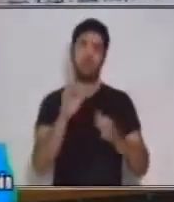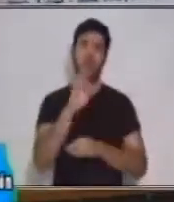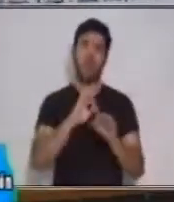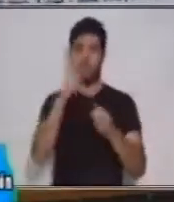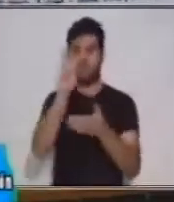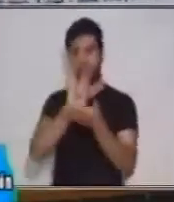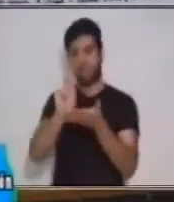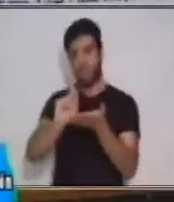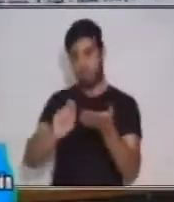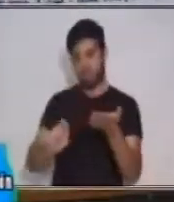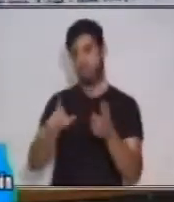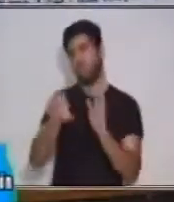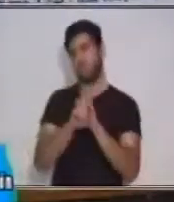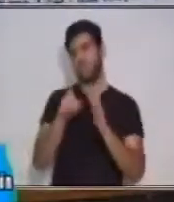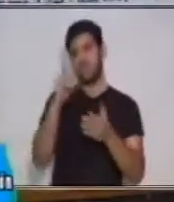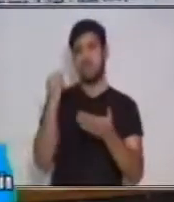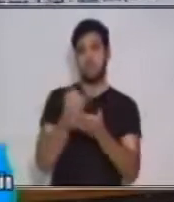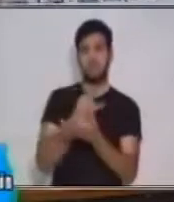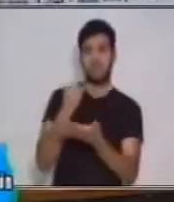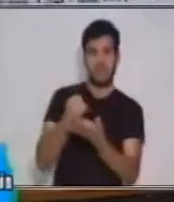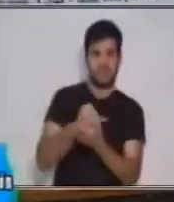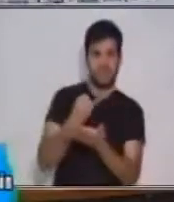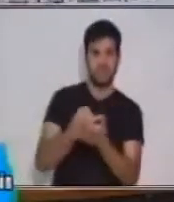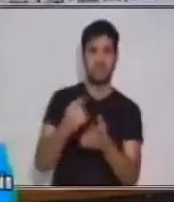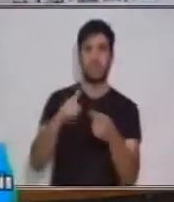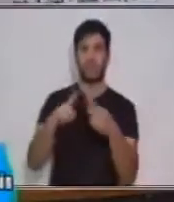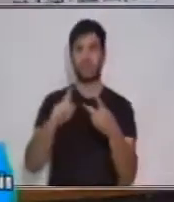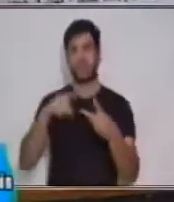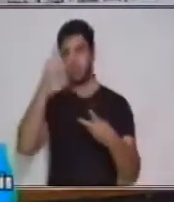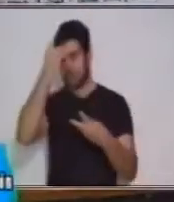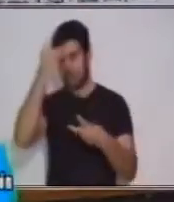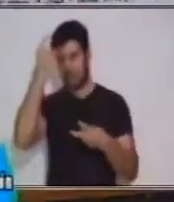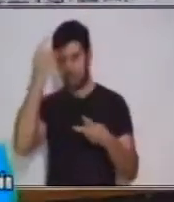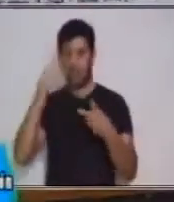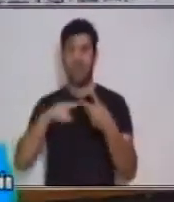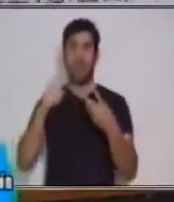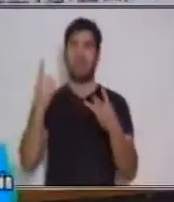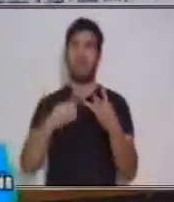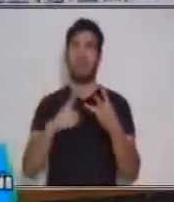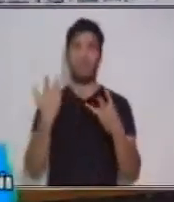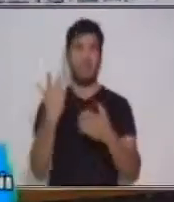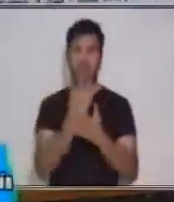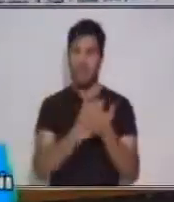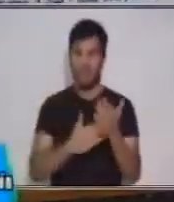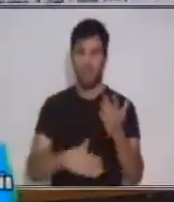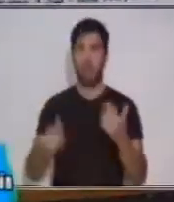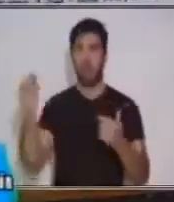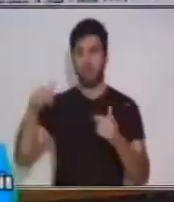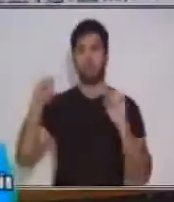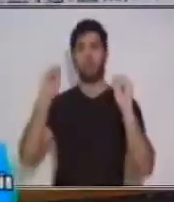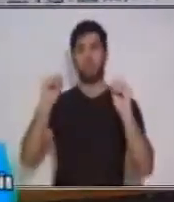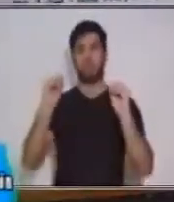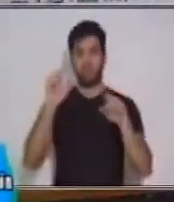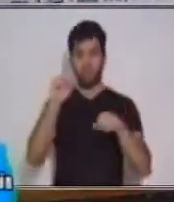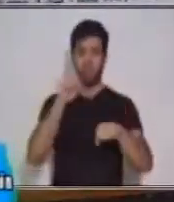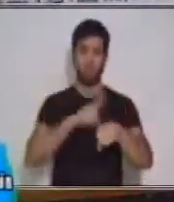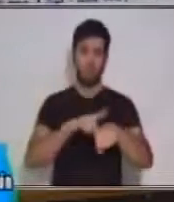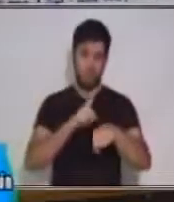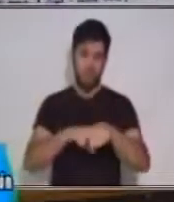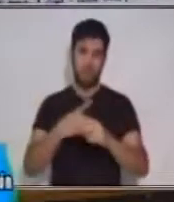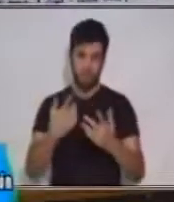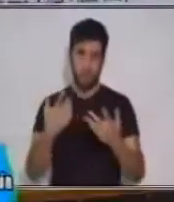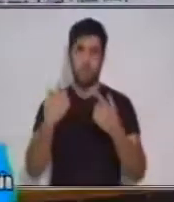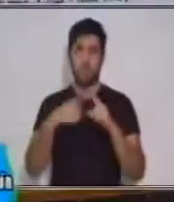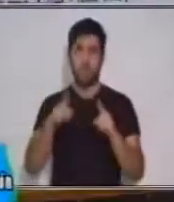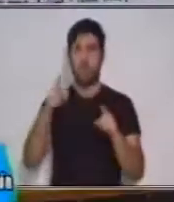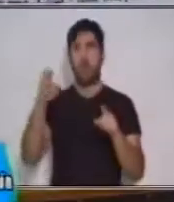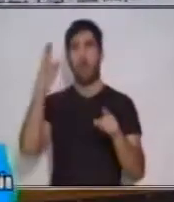investigación, algún trabajo para realizar y esto te lo han enseñado en algún momento. Pero recordemos